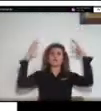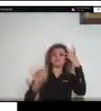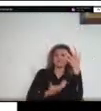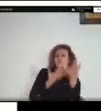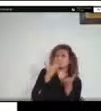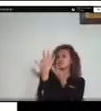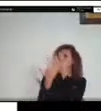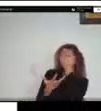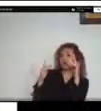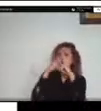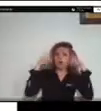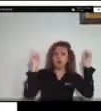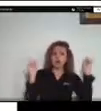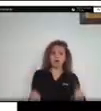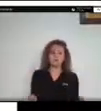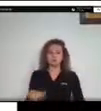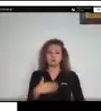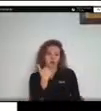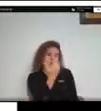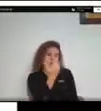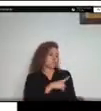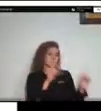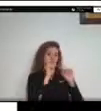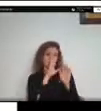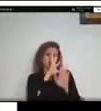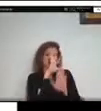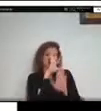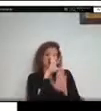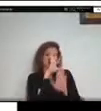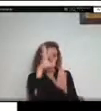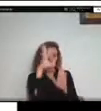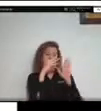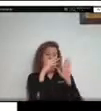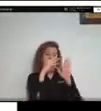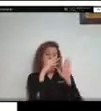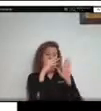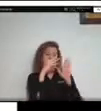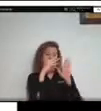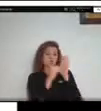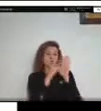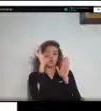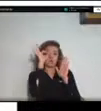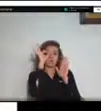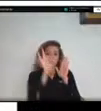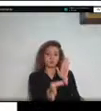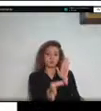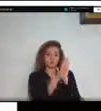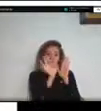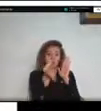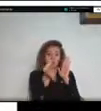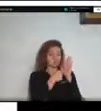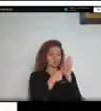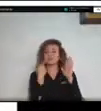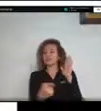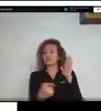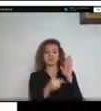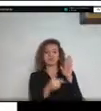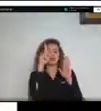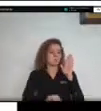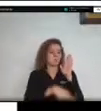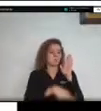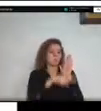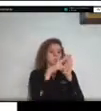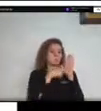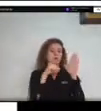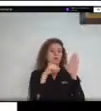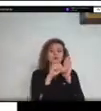artículo 331 otras como realizar quemas de residuos sólidos